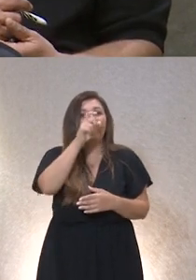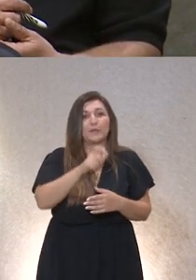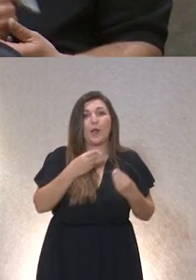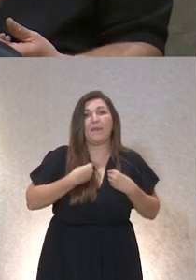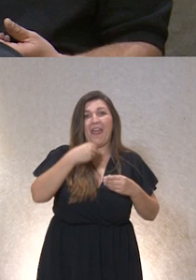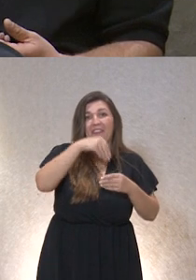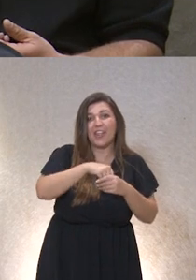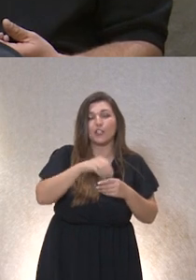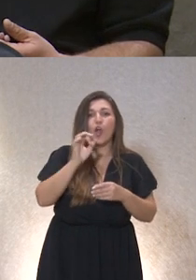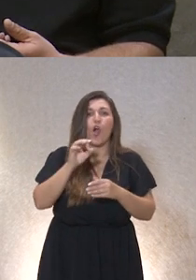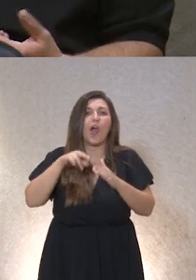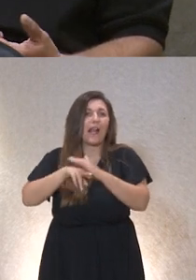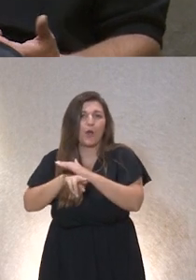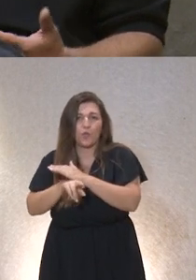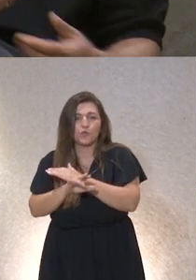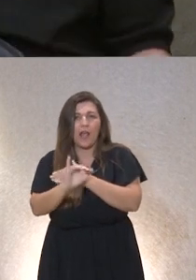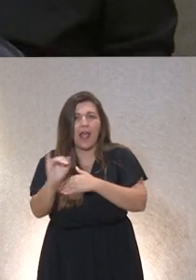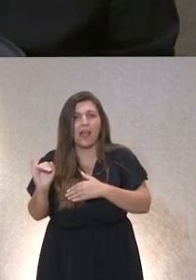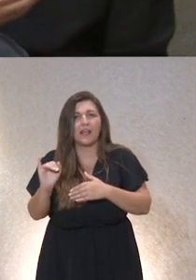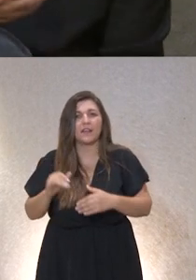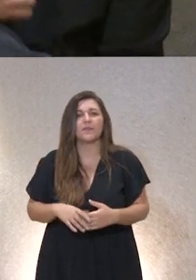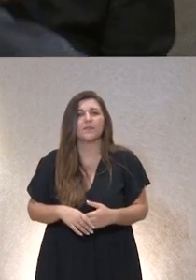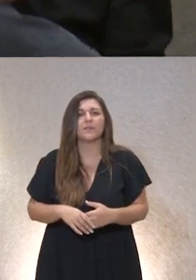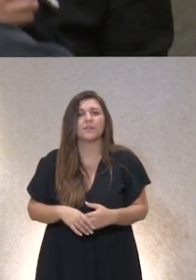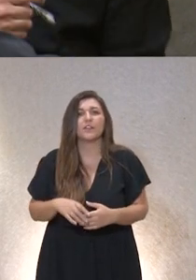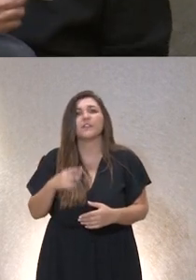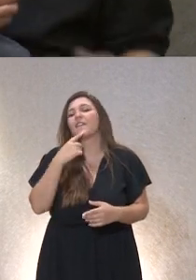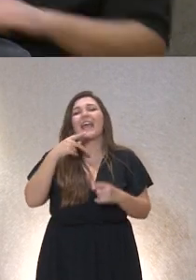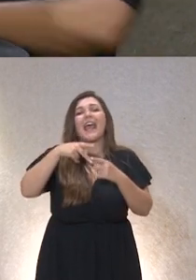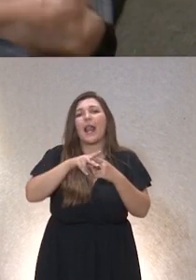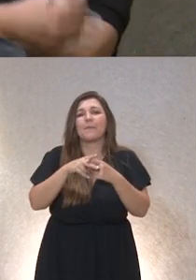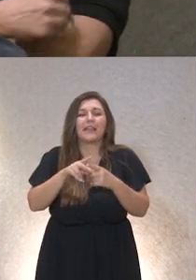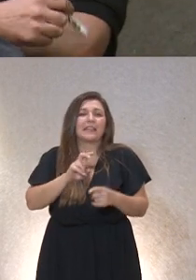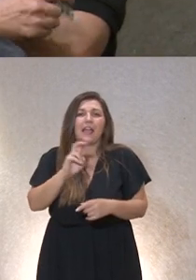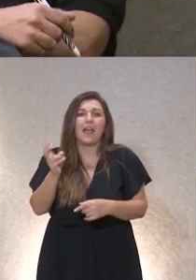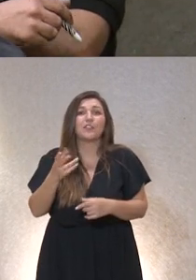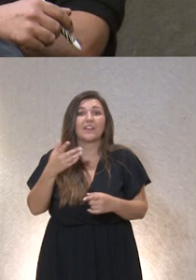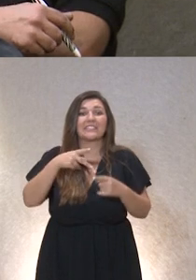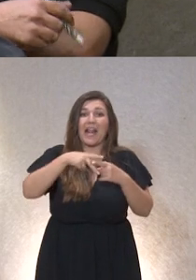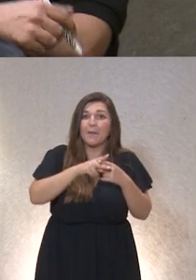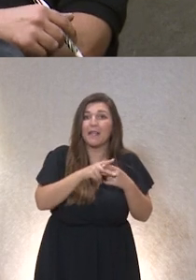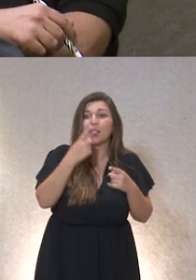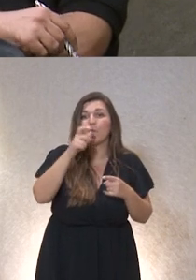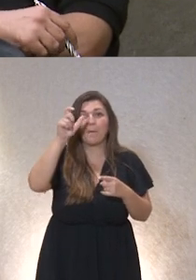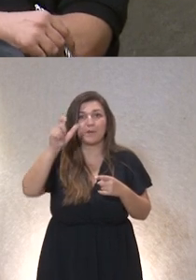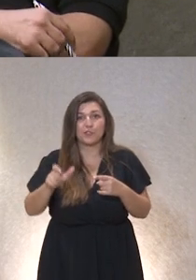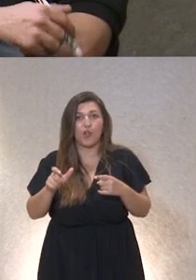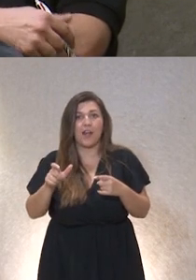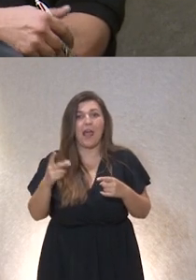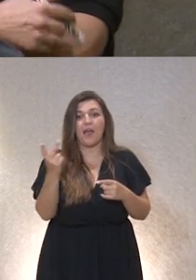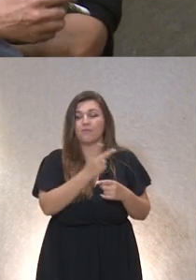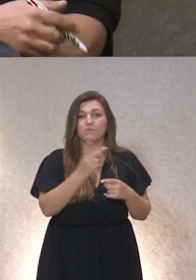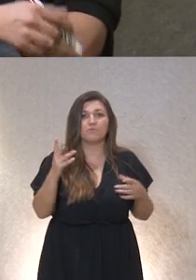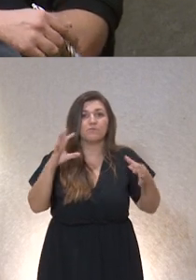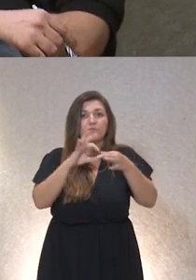recurso porque se puede hacer de los dos modos se puede pasar la herramienta de los dos modos pasamos la herramienta con una persona con Eloy que es una persona con